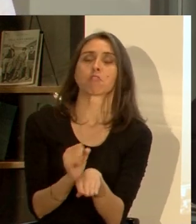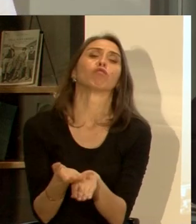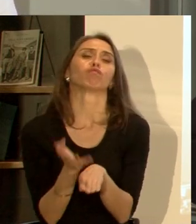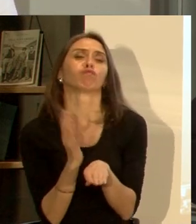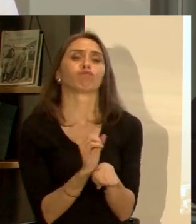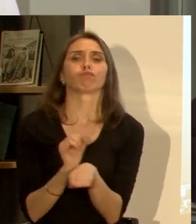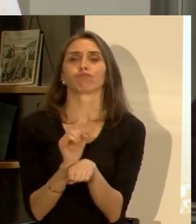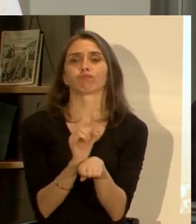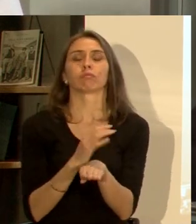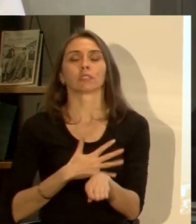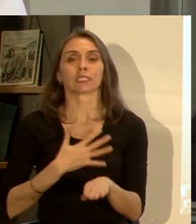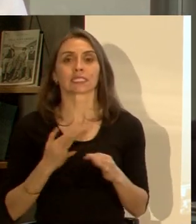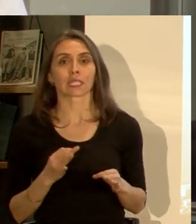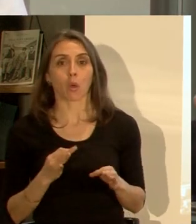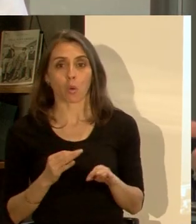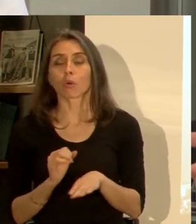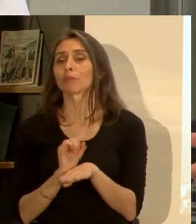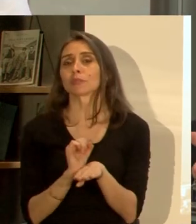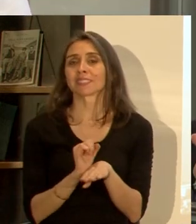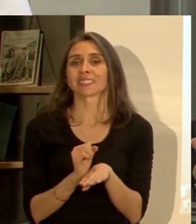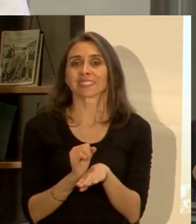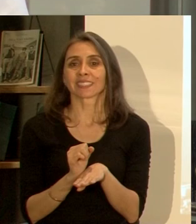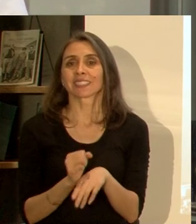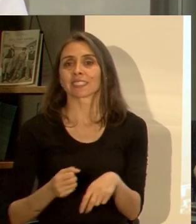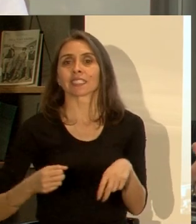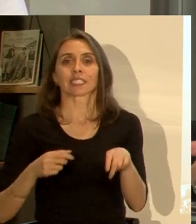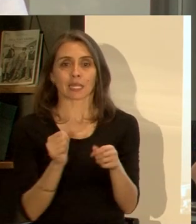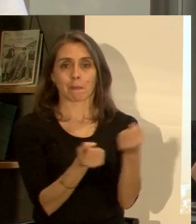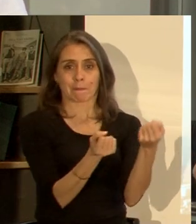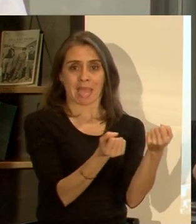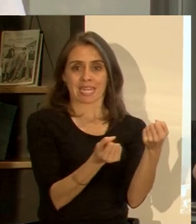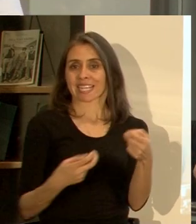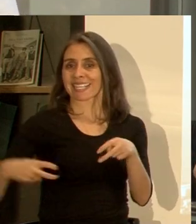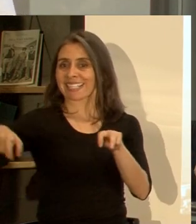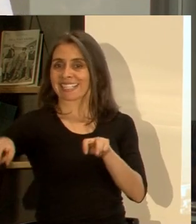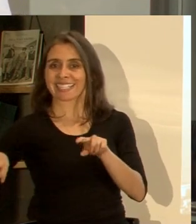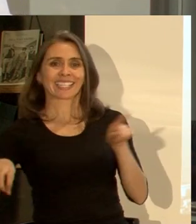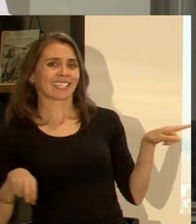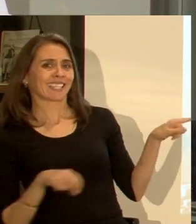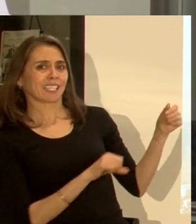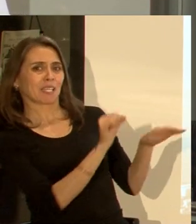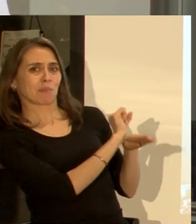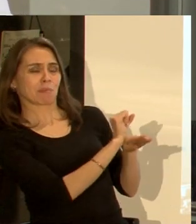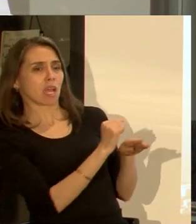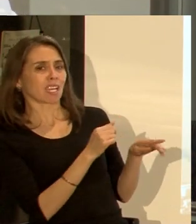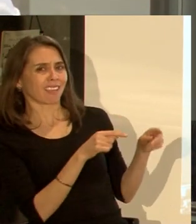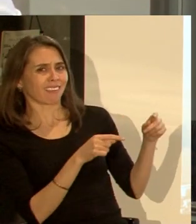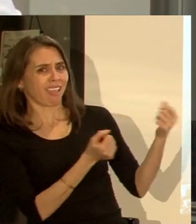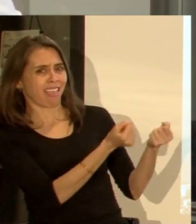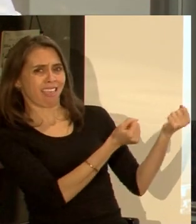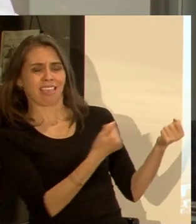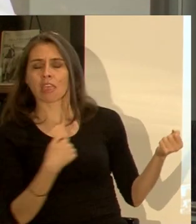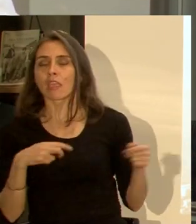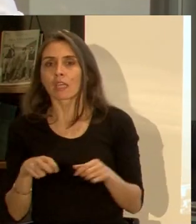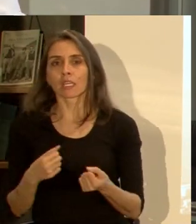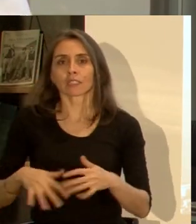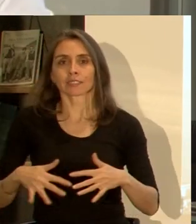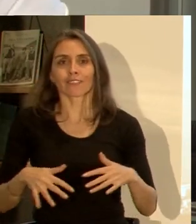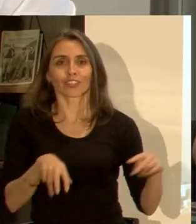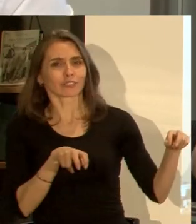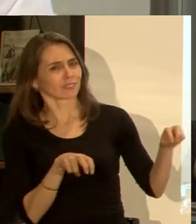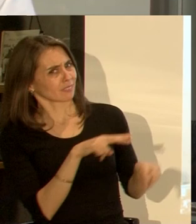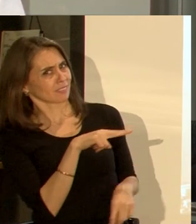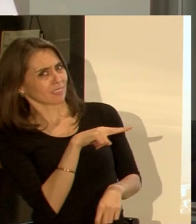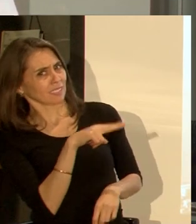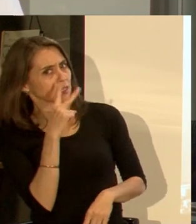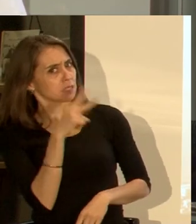manejando nos sentimos seguros pero cuando nosotros nos sentamos como copiloto y otro va manejando uno va un poco nervioso ¿verdad?